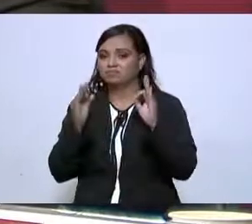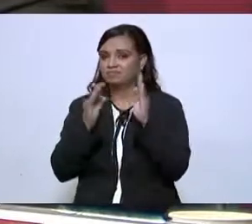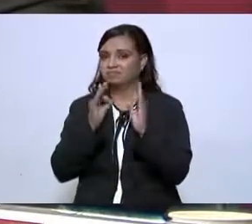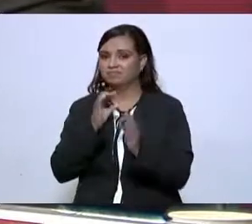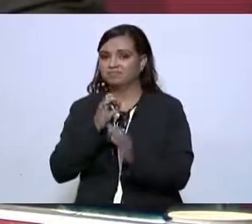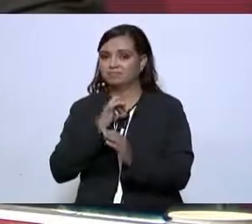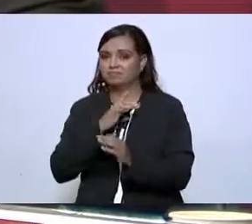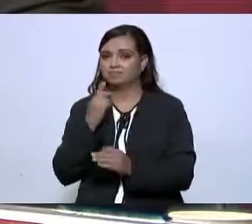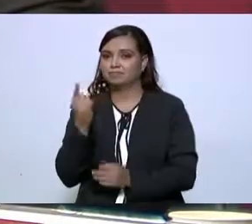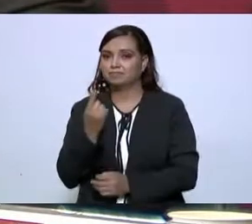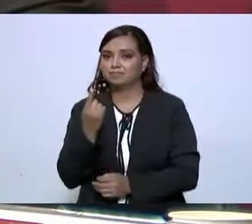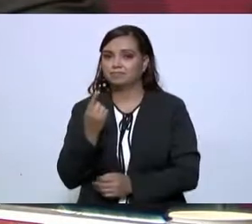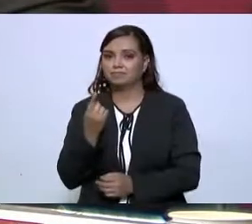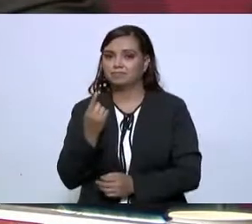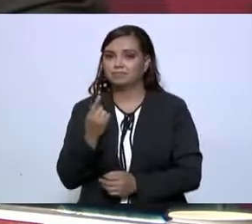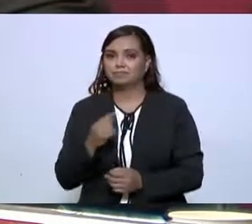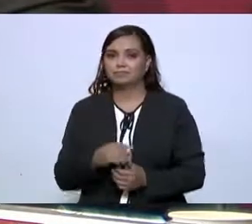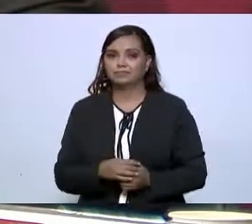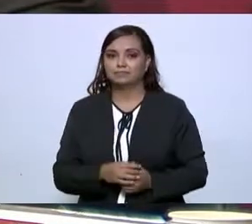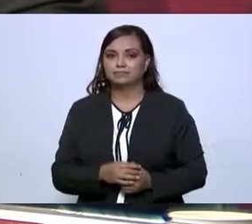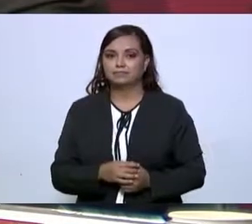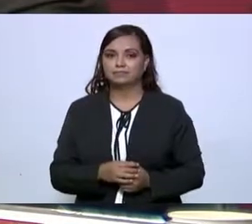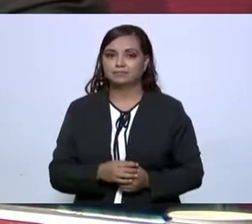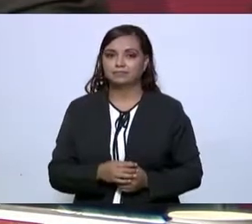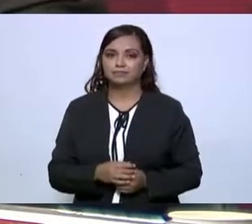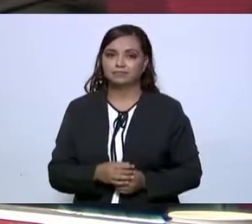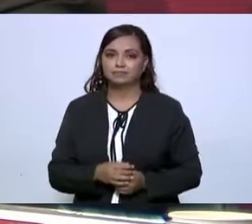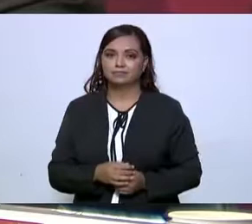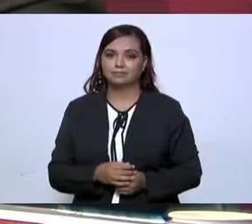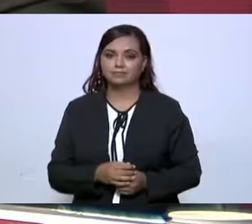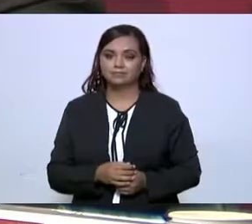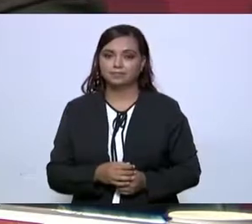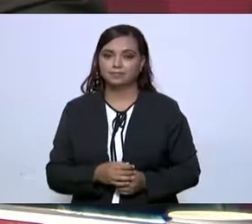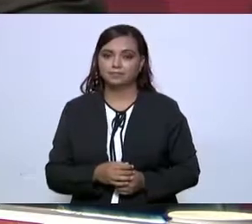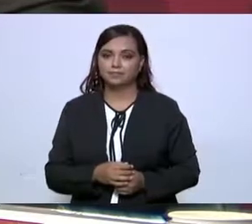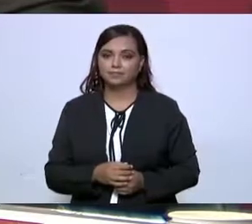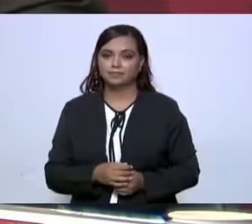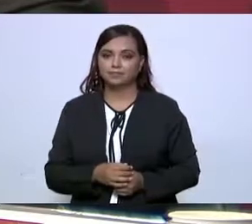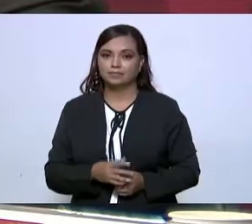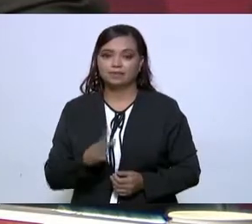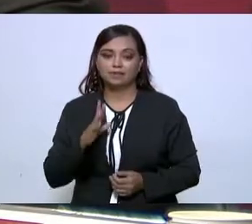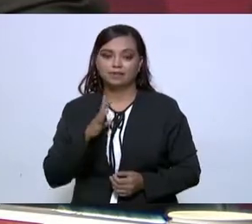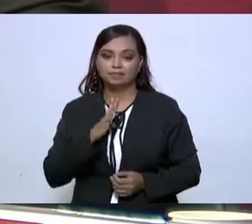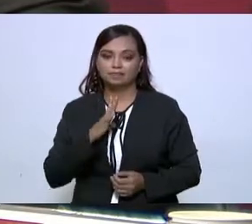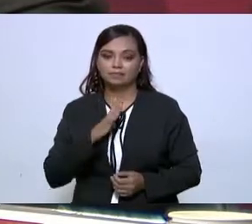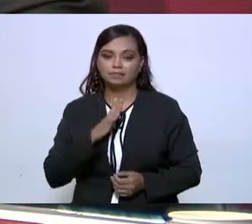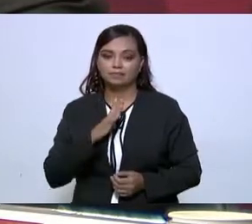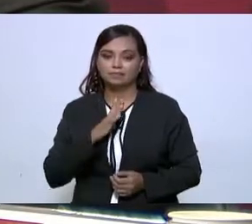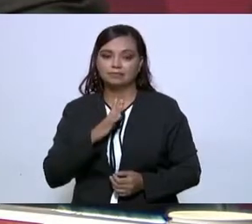auspició